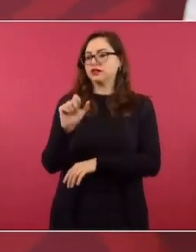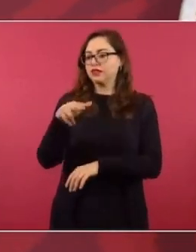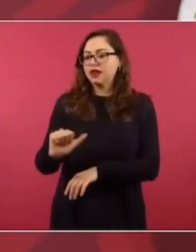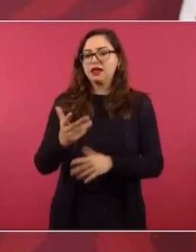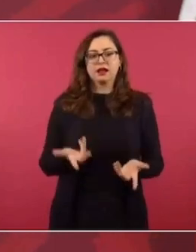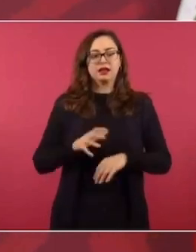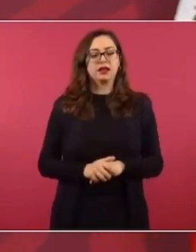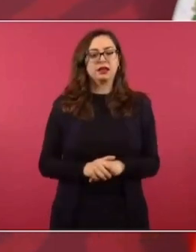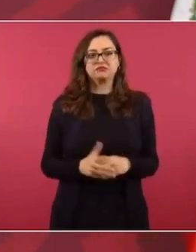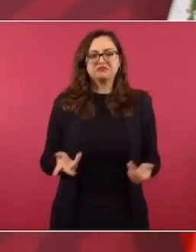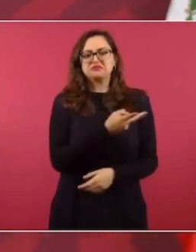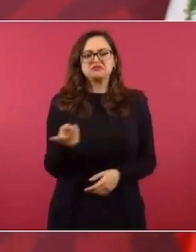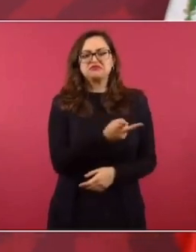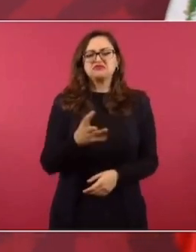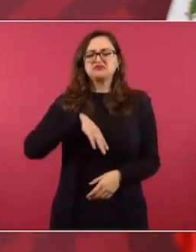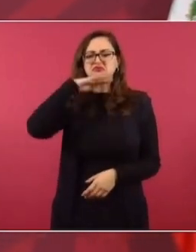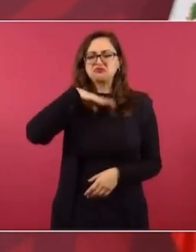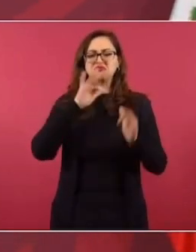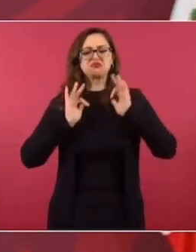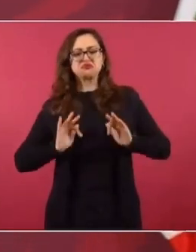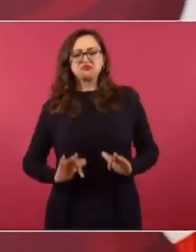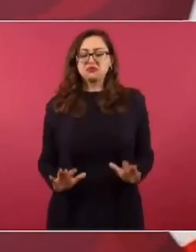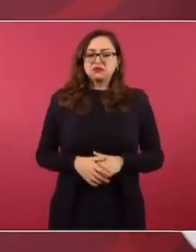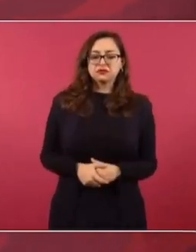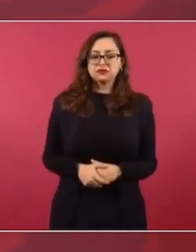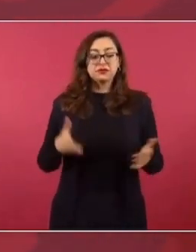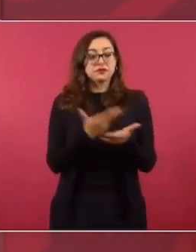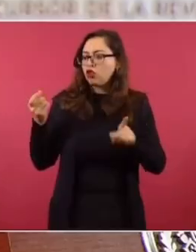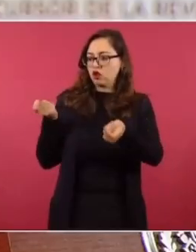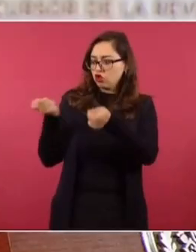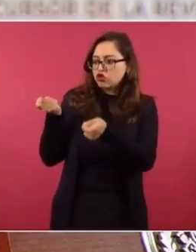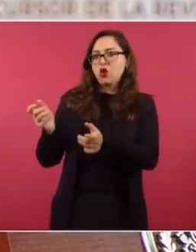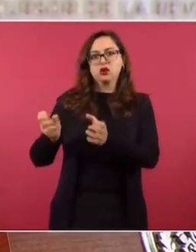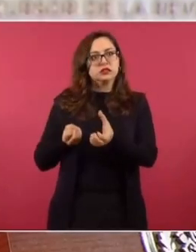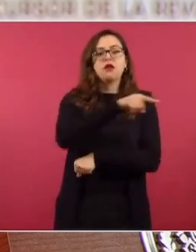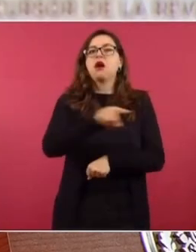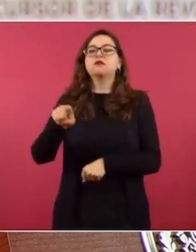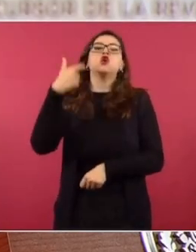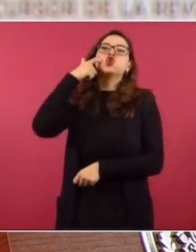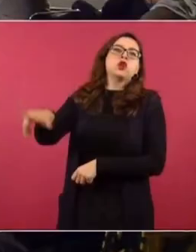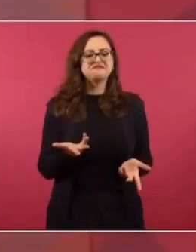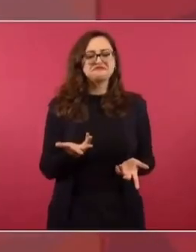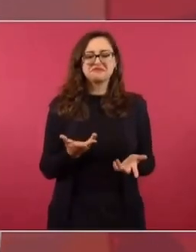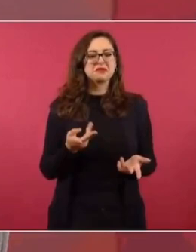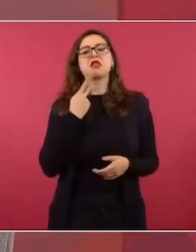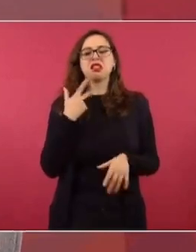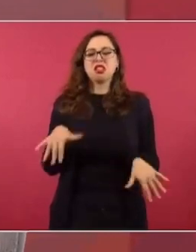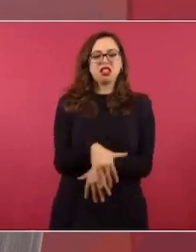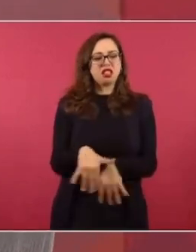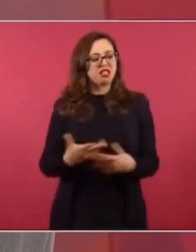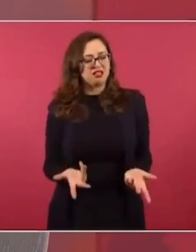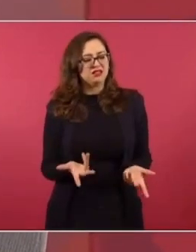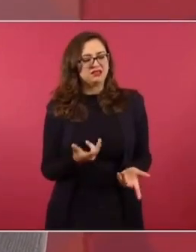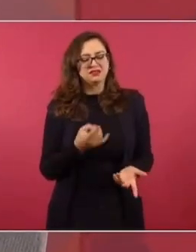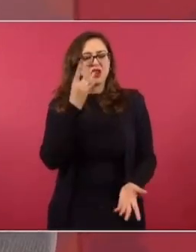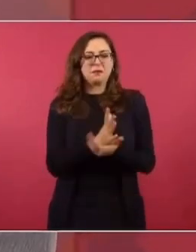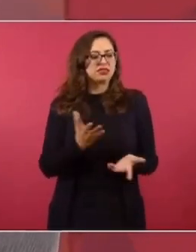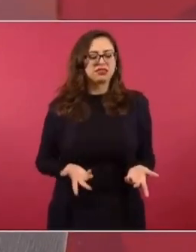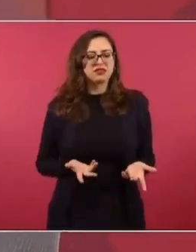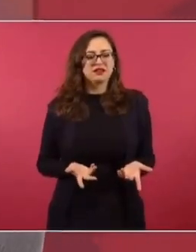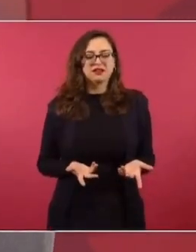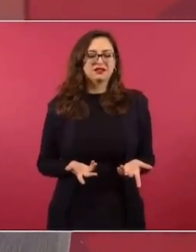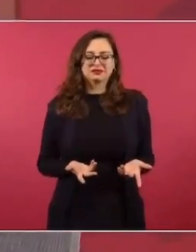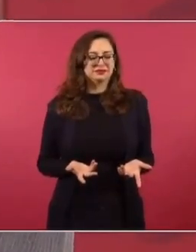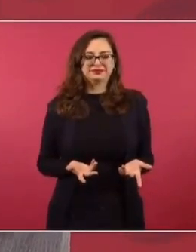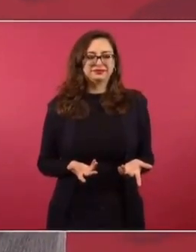ahora, muy fresco, se ven a decir que no quieren la militarización por politiquería, hipocresía. Y lo otro, pues que también